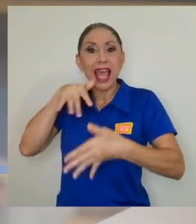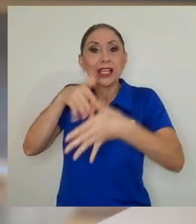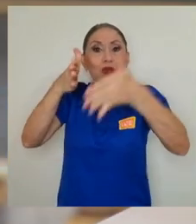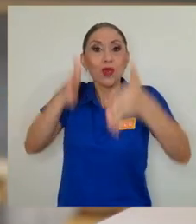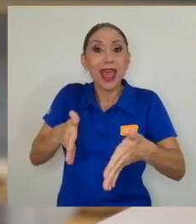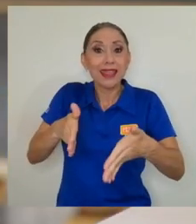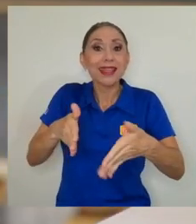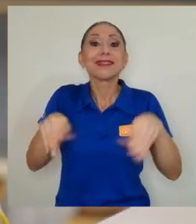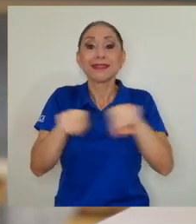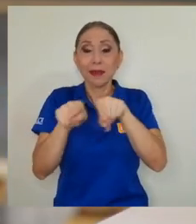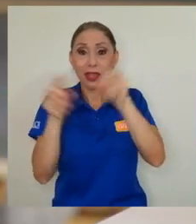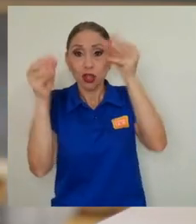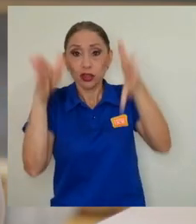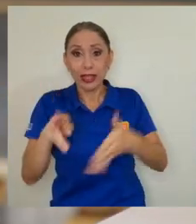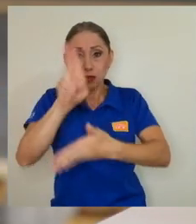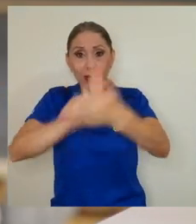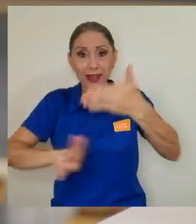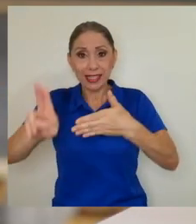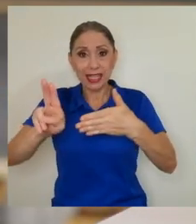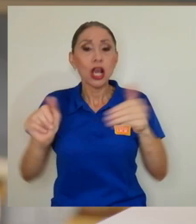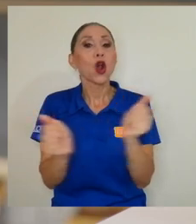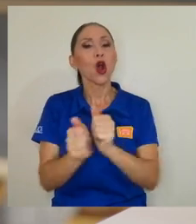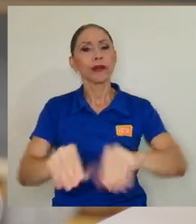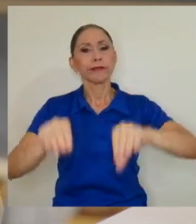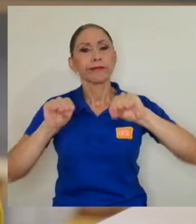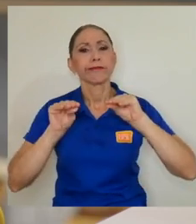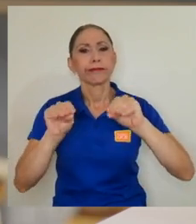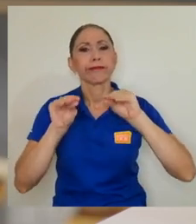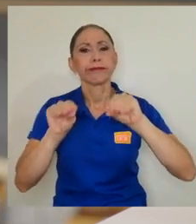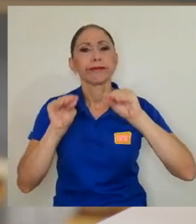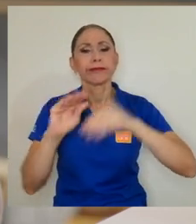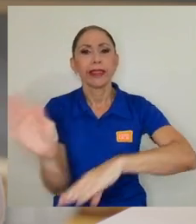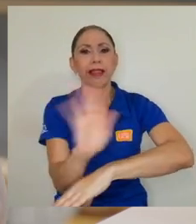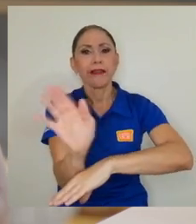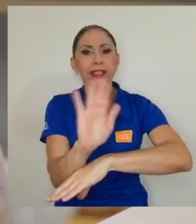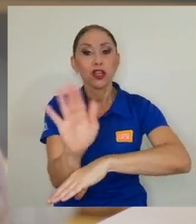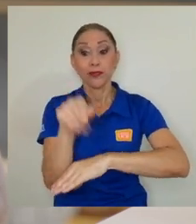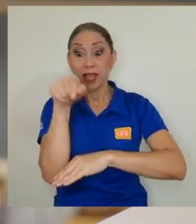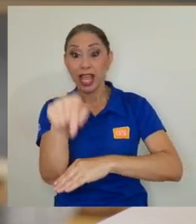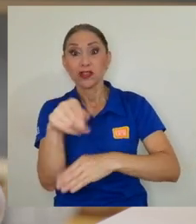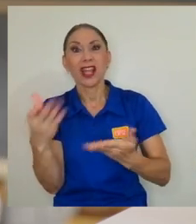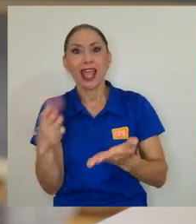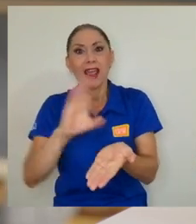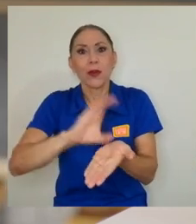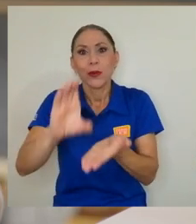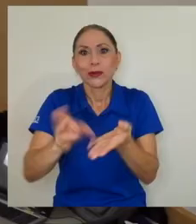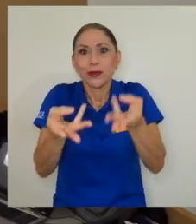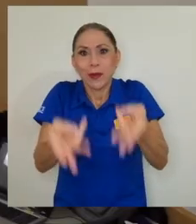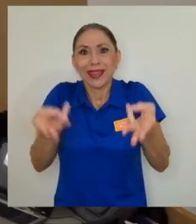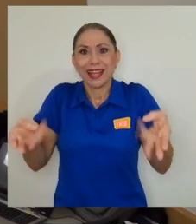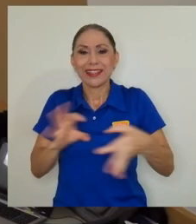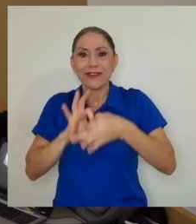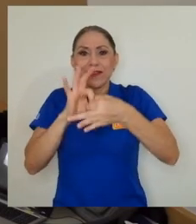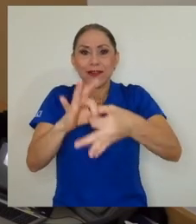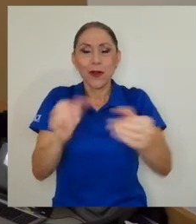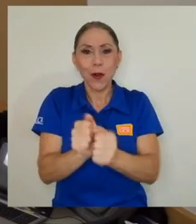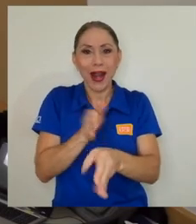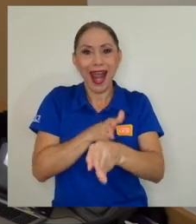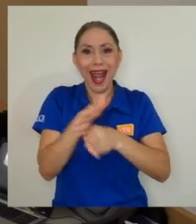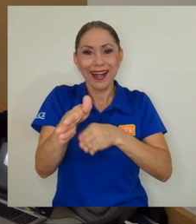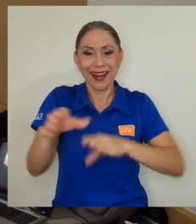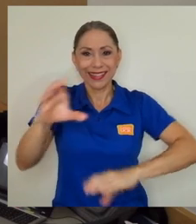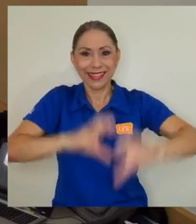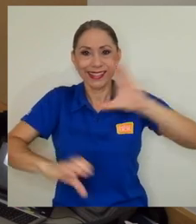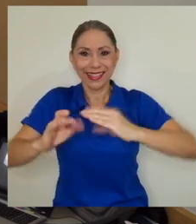docentes universitarios a través de clases por televisión en materias que estén relacionadas con las carreras de ciencia y tecnología.